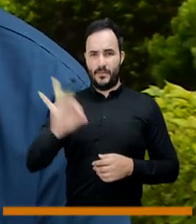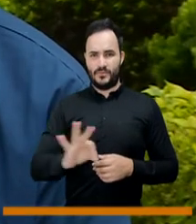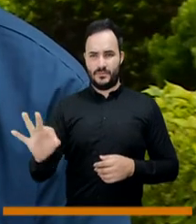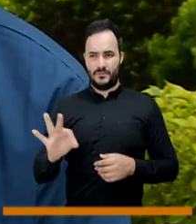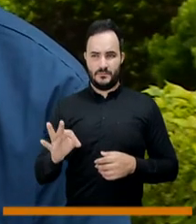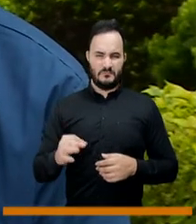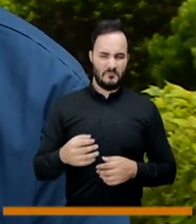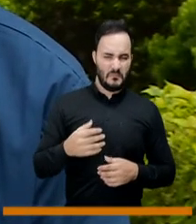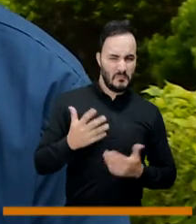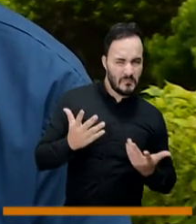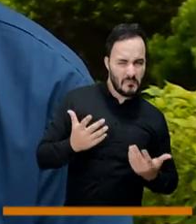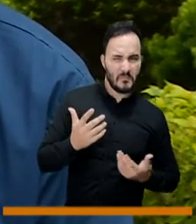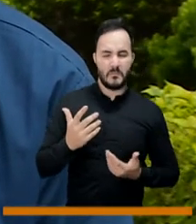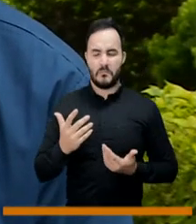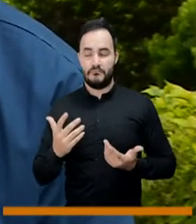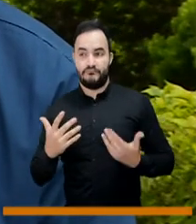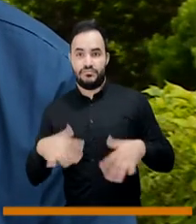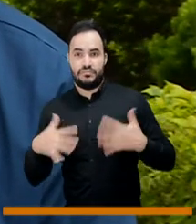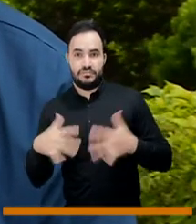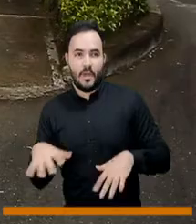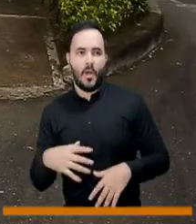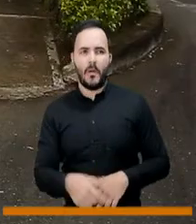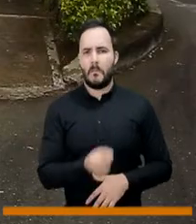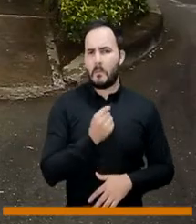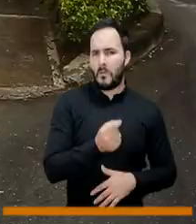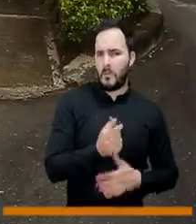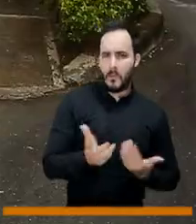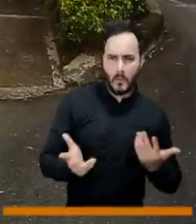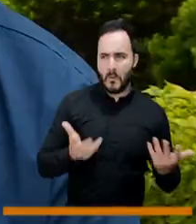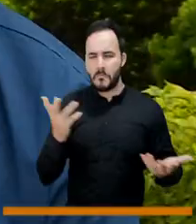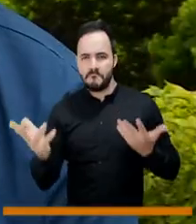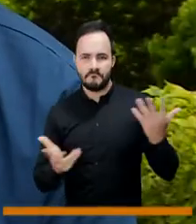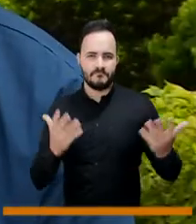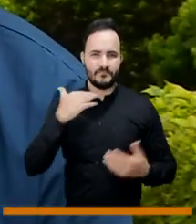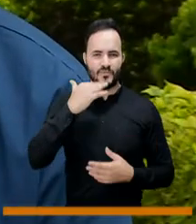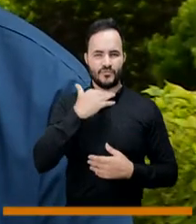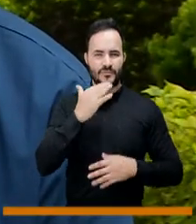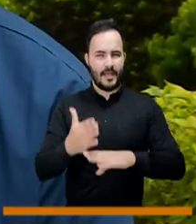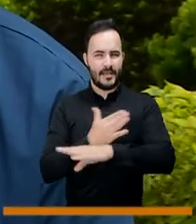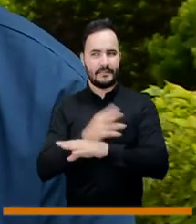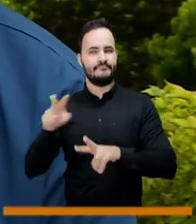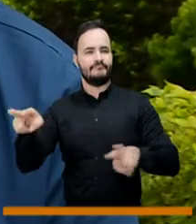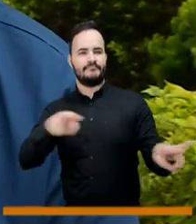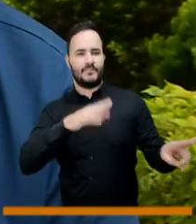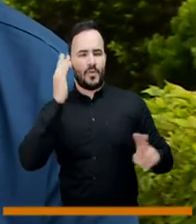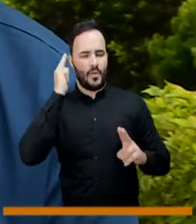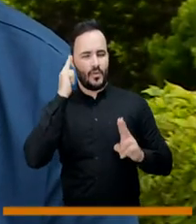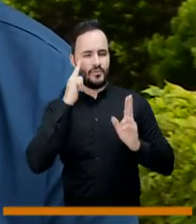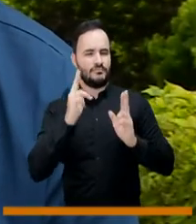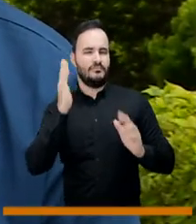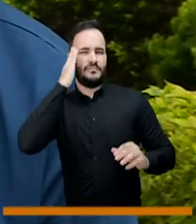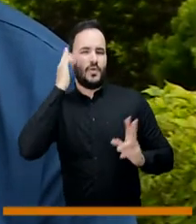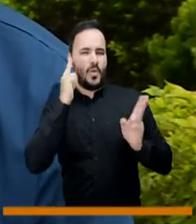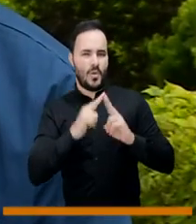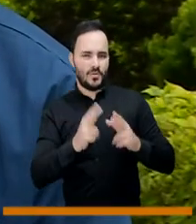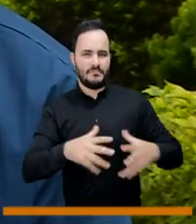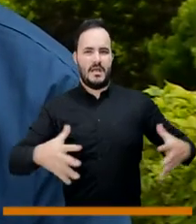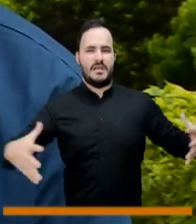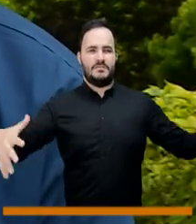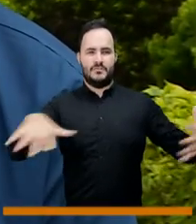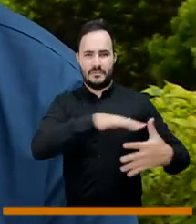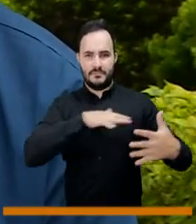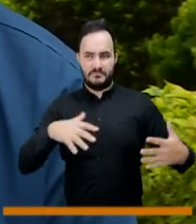poquitos frente a los que realmente requieren ser diagnosticados por el subregistro que debe existir? Eso es mucho.